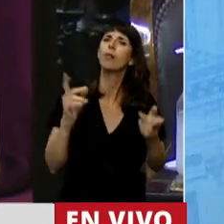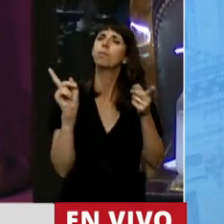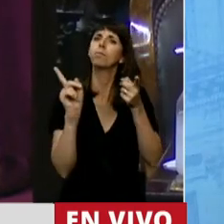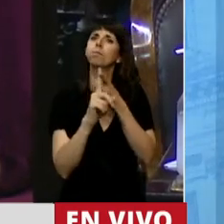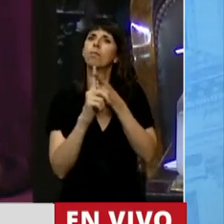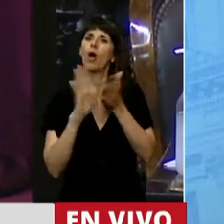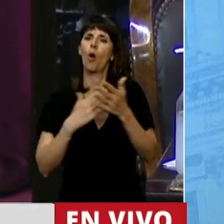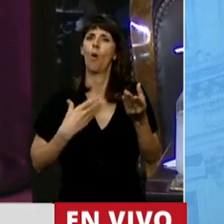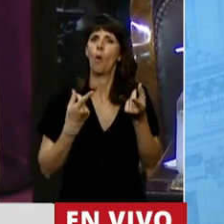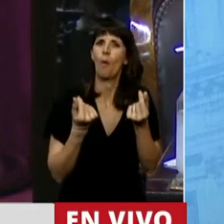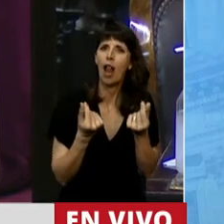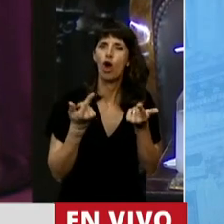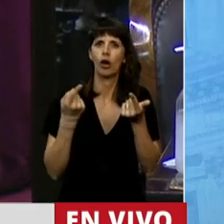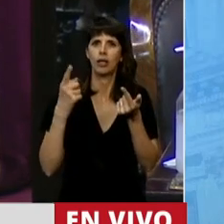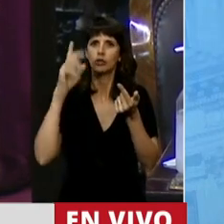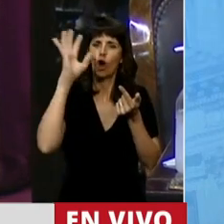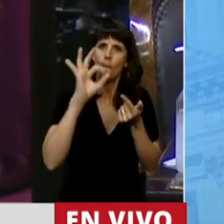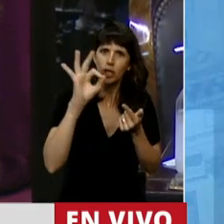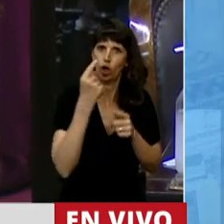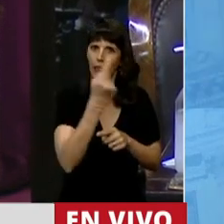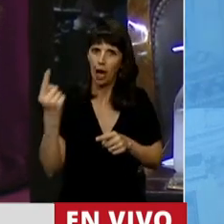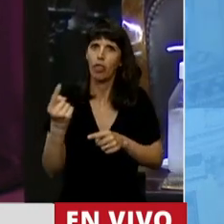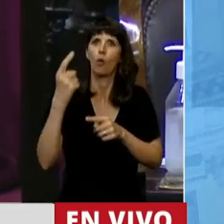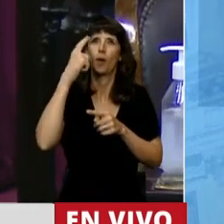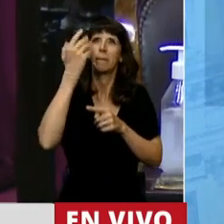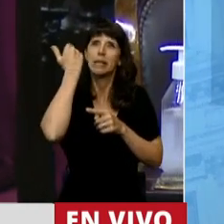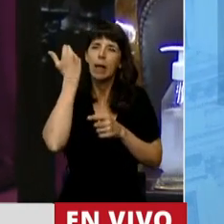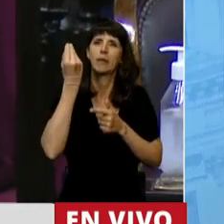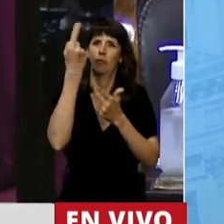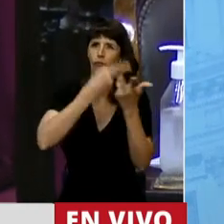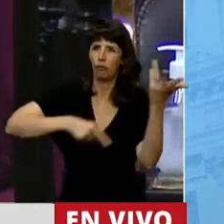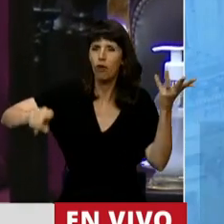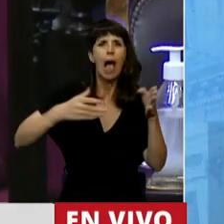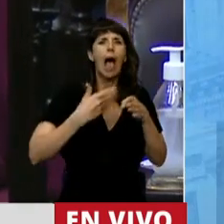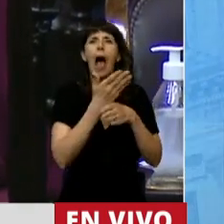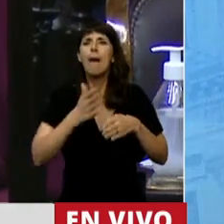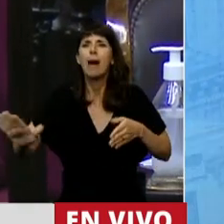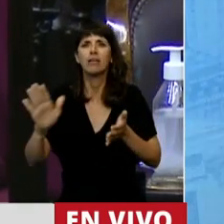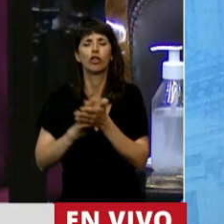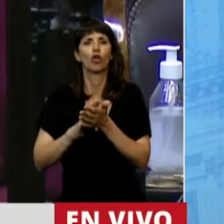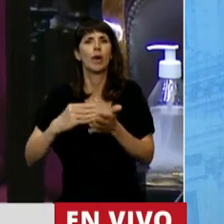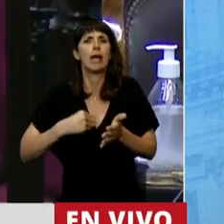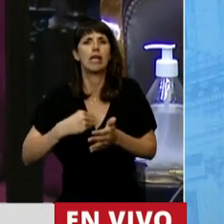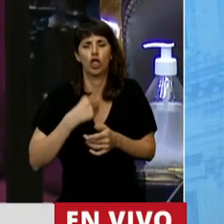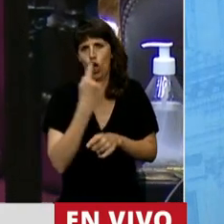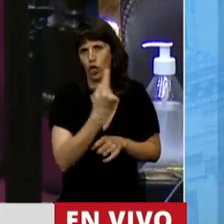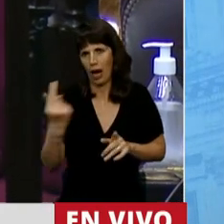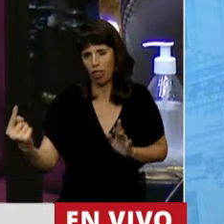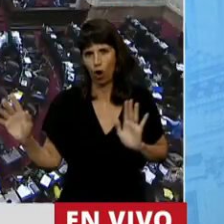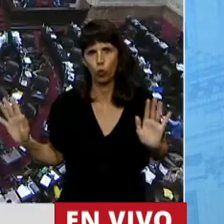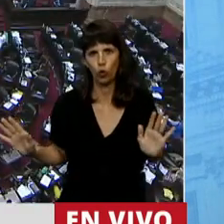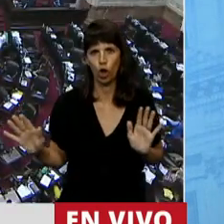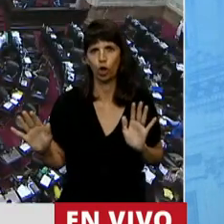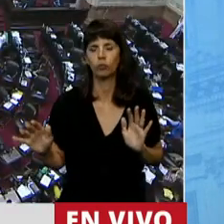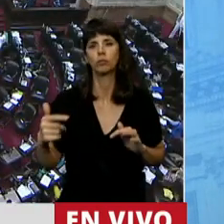y conciencia de cada uno, más allá de los sentimientos religiosos que podamos tener y